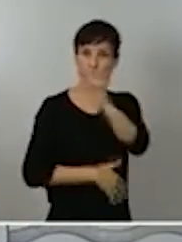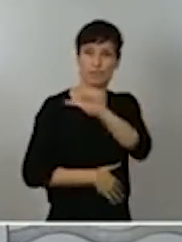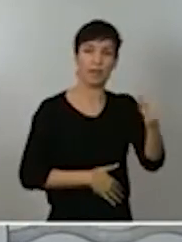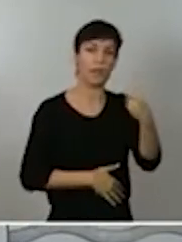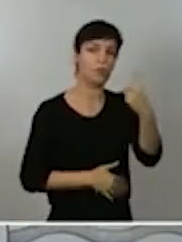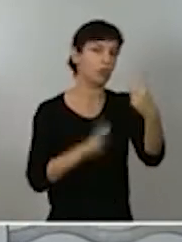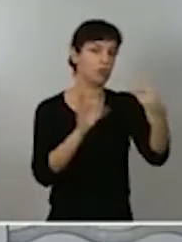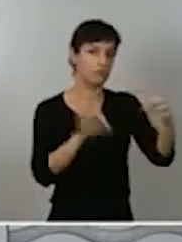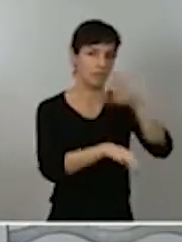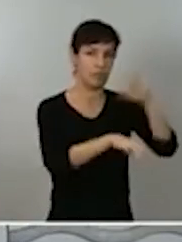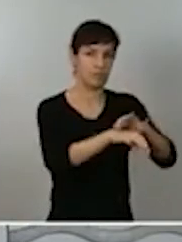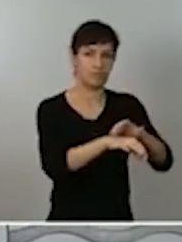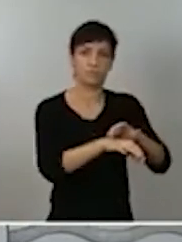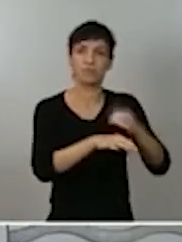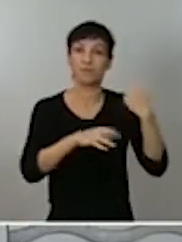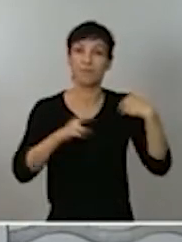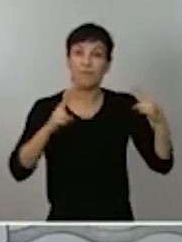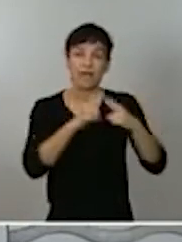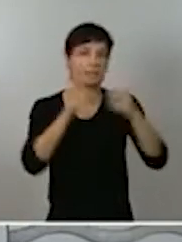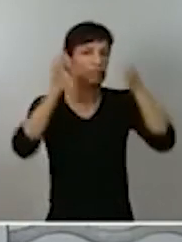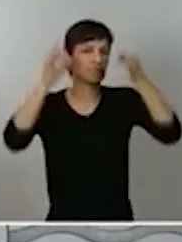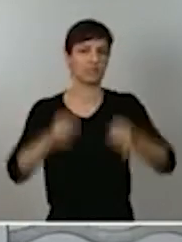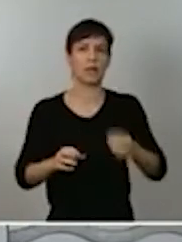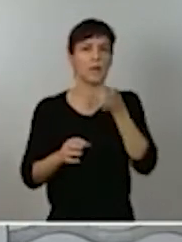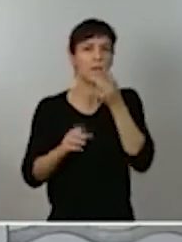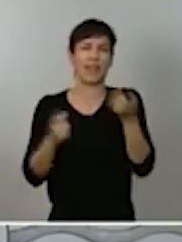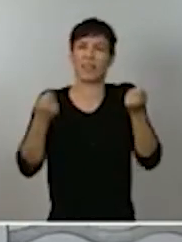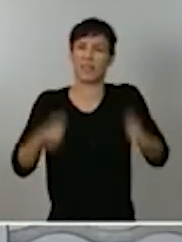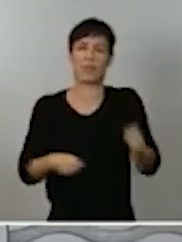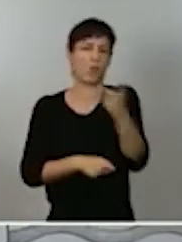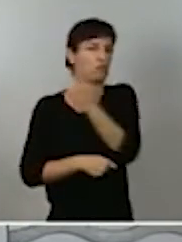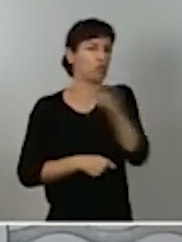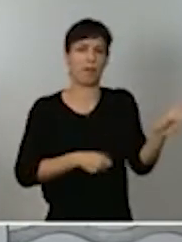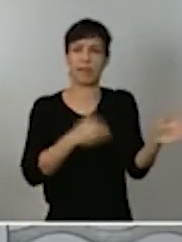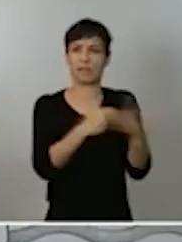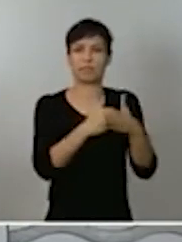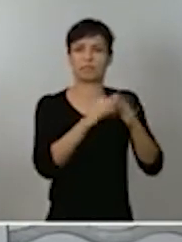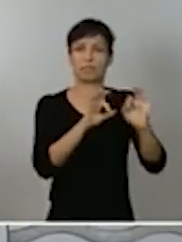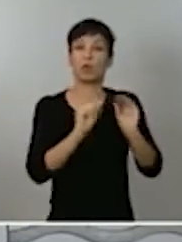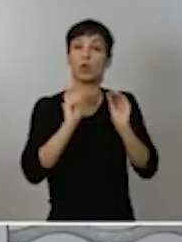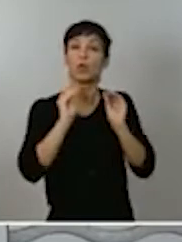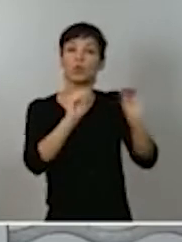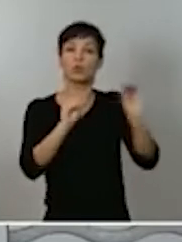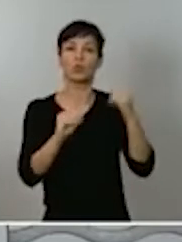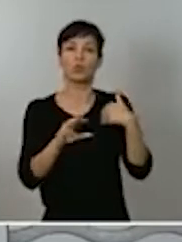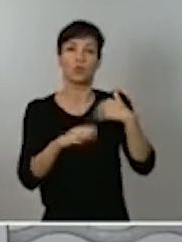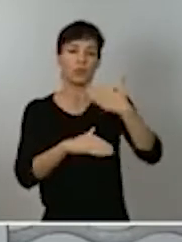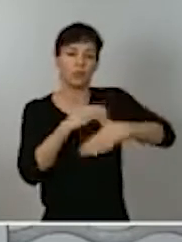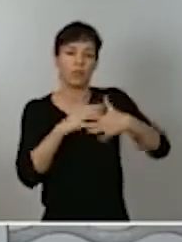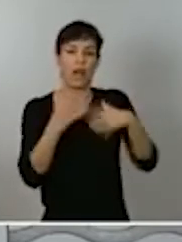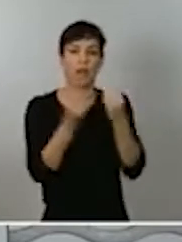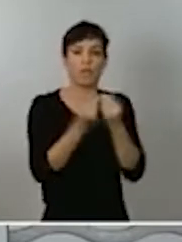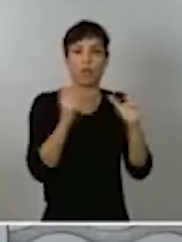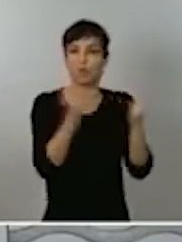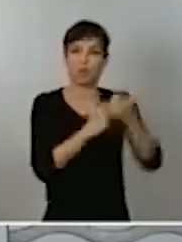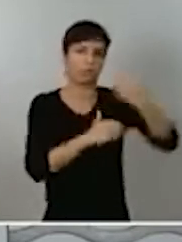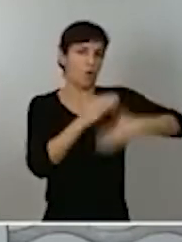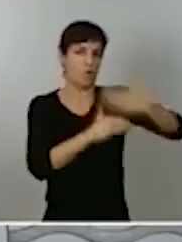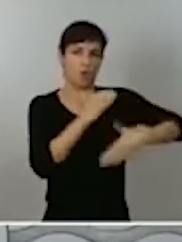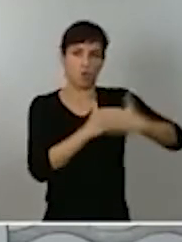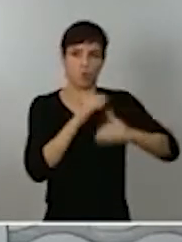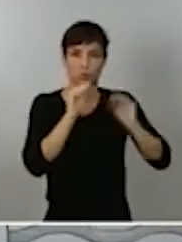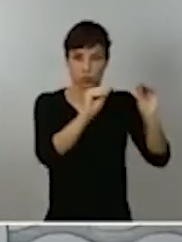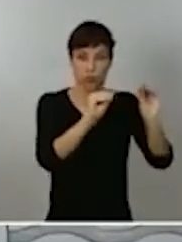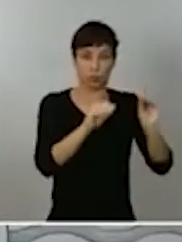cierre de todos los bares durante 15 días y se han establecido reducciones de aforo y reuniones. En Berlín,